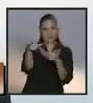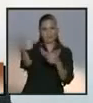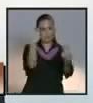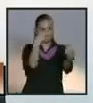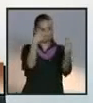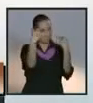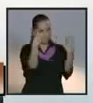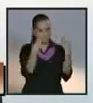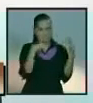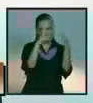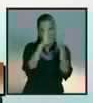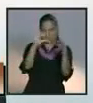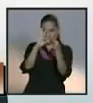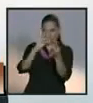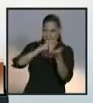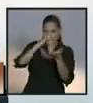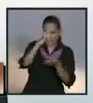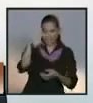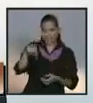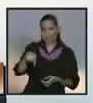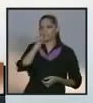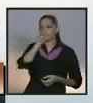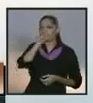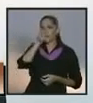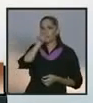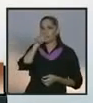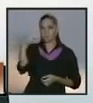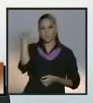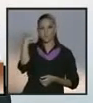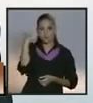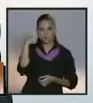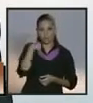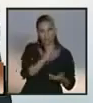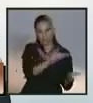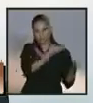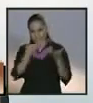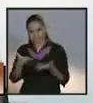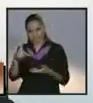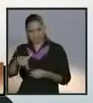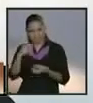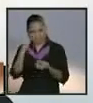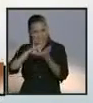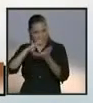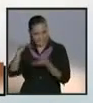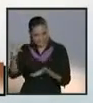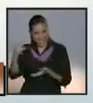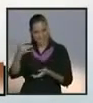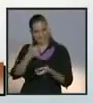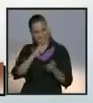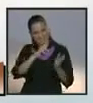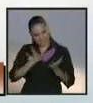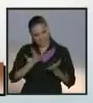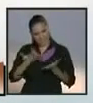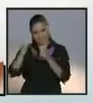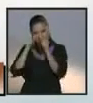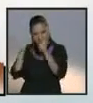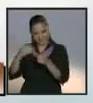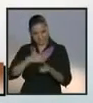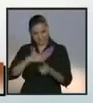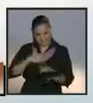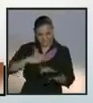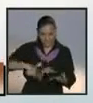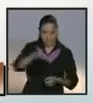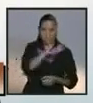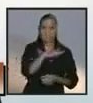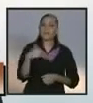Muchas gracias a la hospitalidad de Jalisco y muy particularmente de Guadalajara. Estoy aquí precisamente para compartir con ustedes lo que es